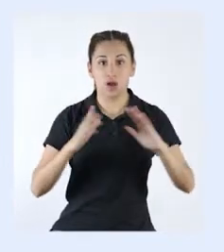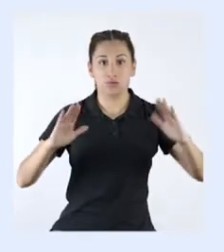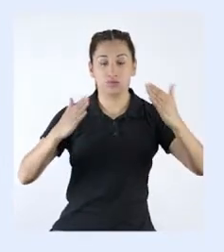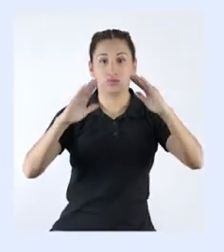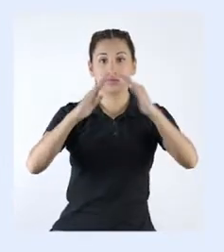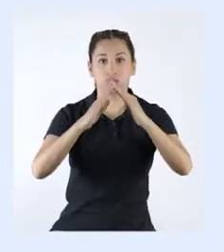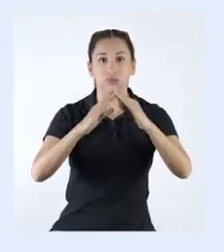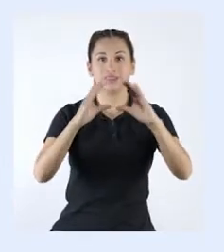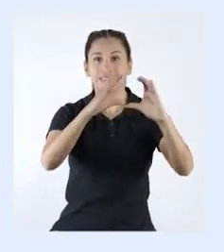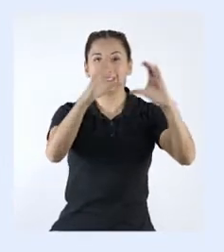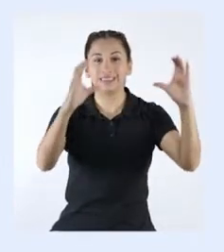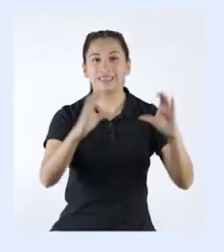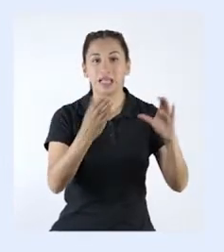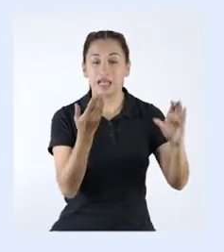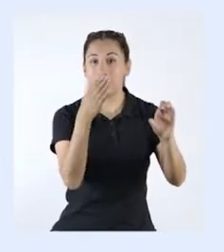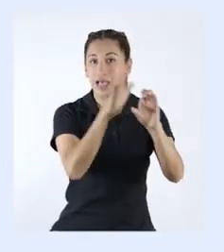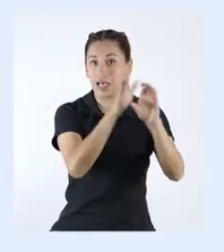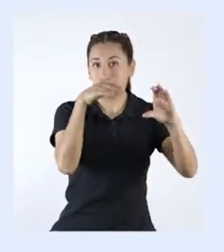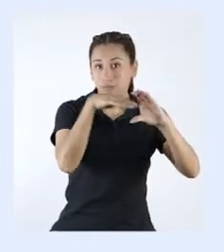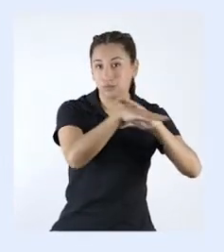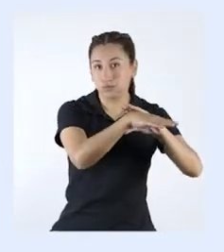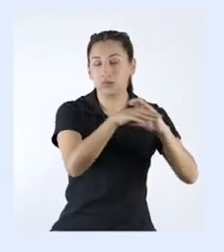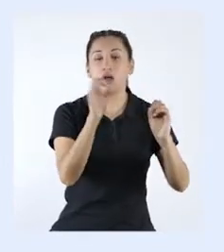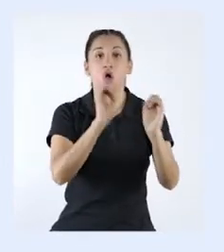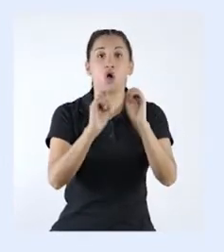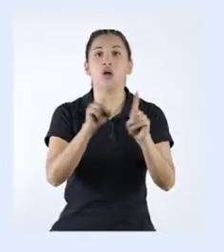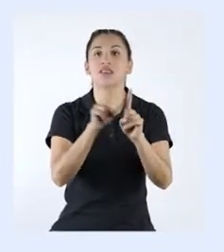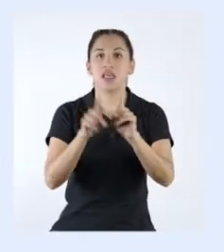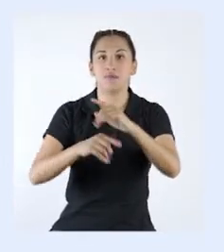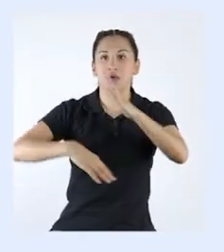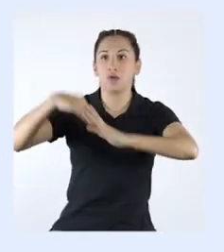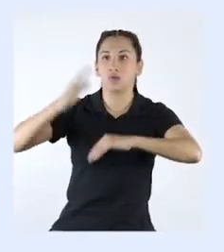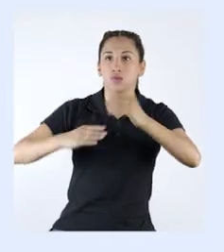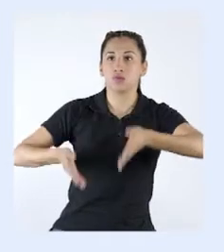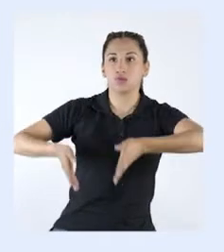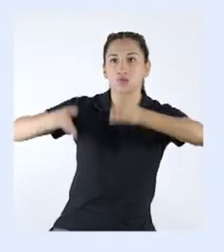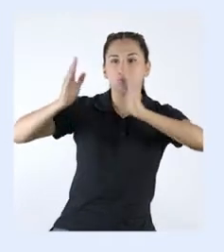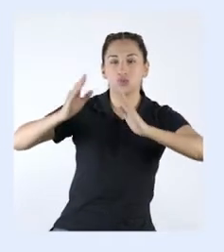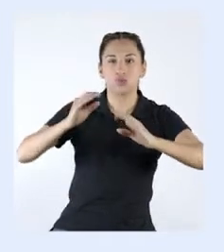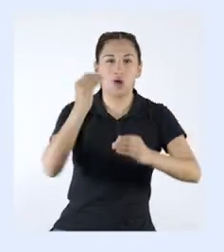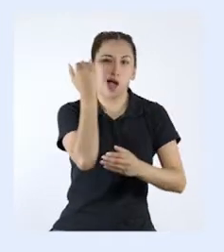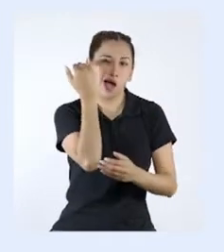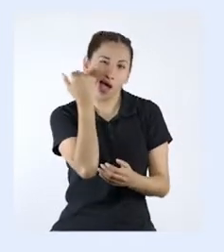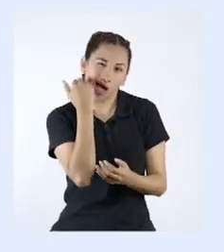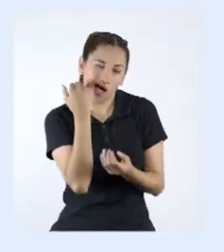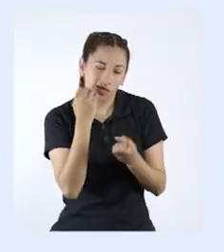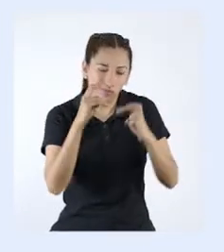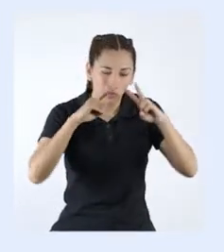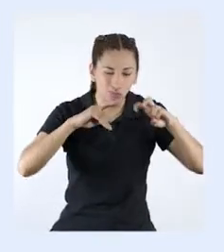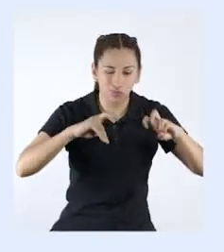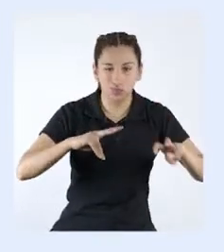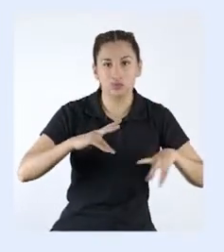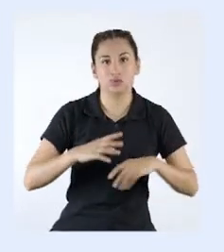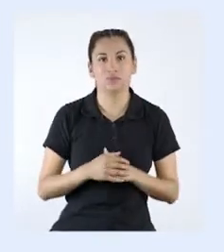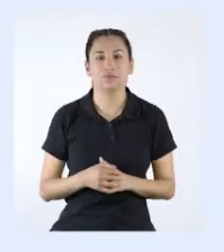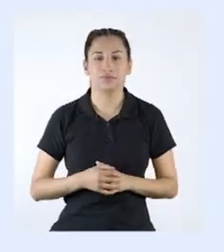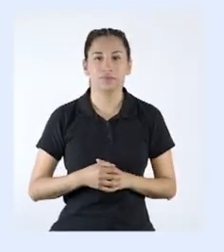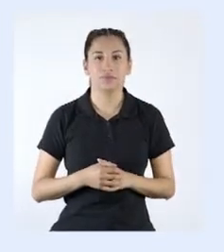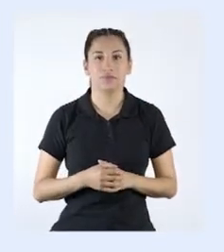cementerios, andenes, así como las edificaciones coloniales y republicanas.